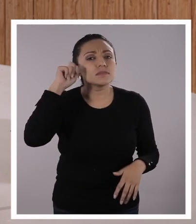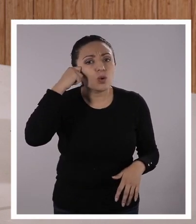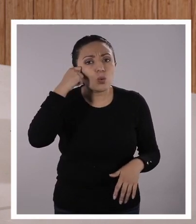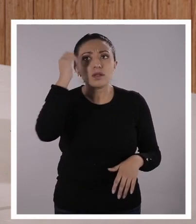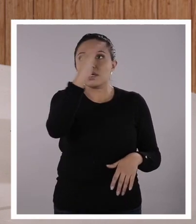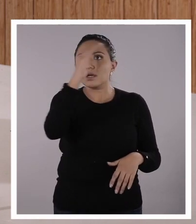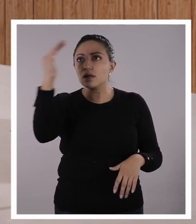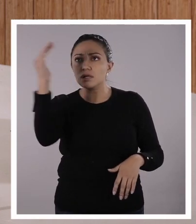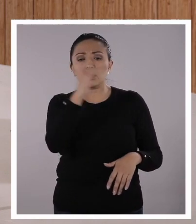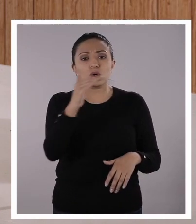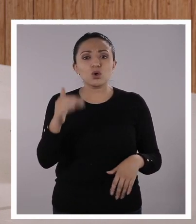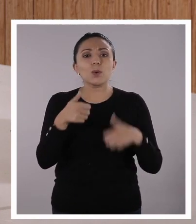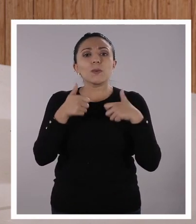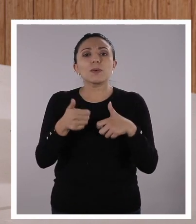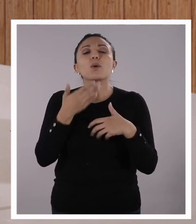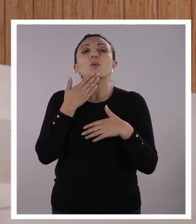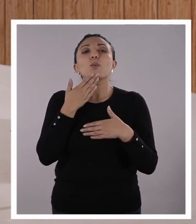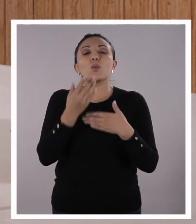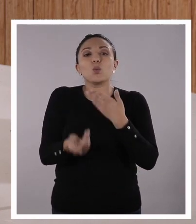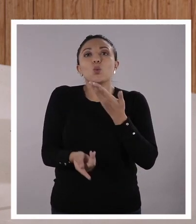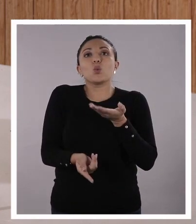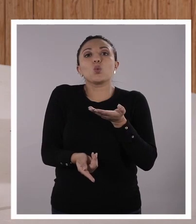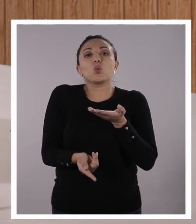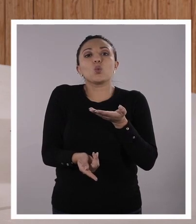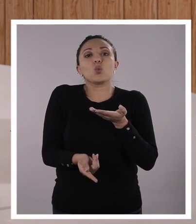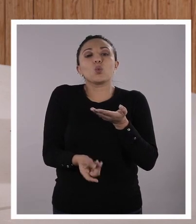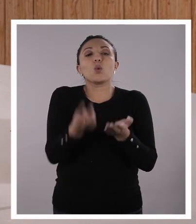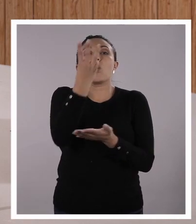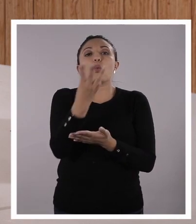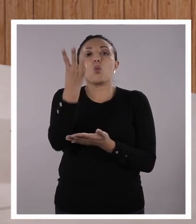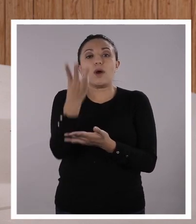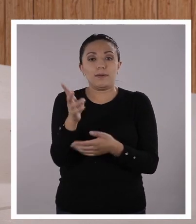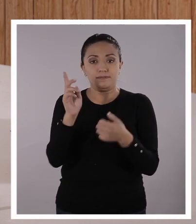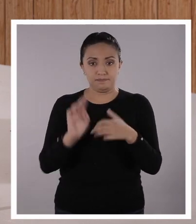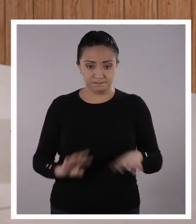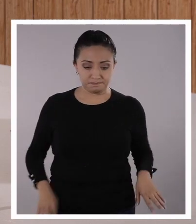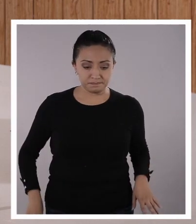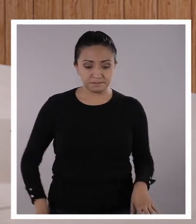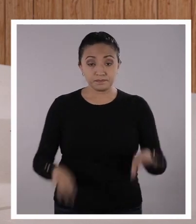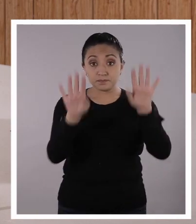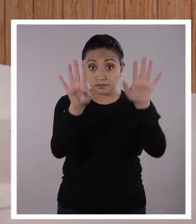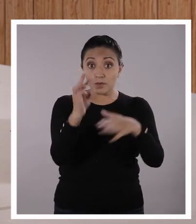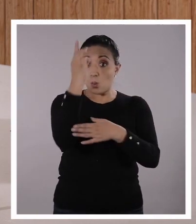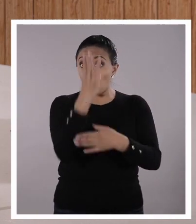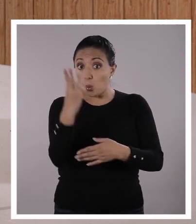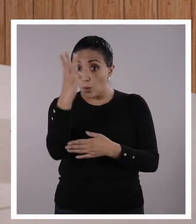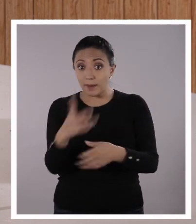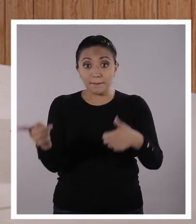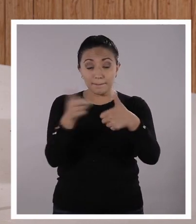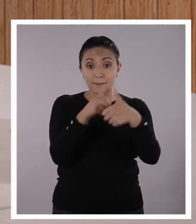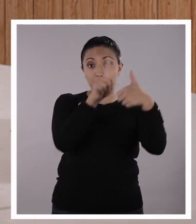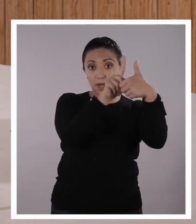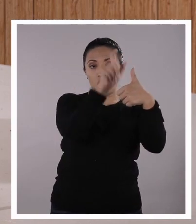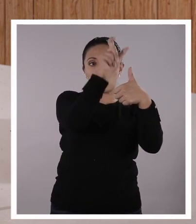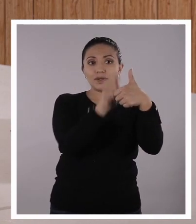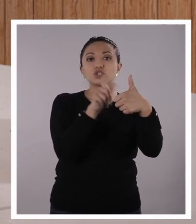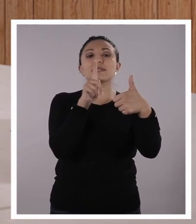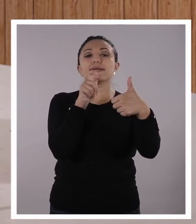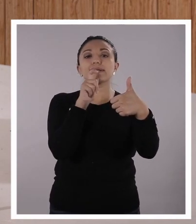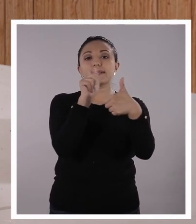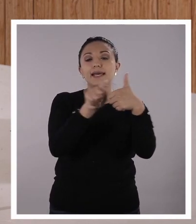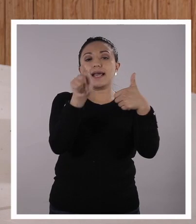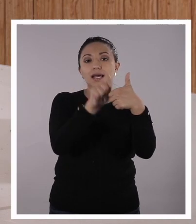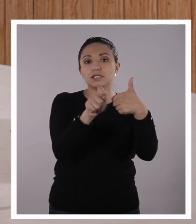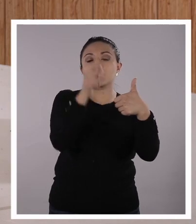debe citar correctamente una fuente obtenida en la web? A ver, lo primerito, primerito, el autor. Sí, autor,